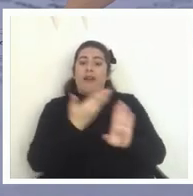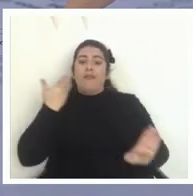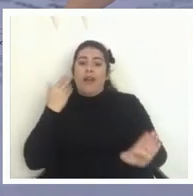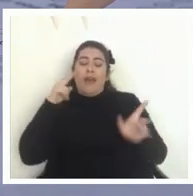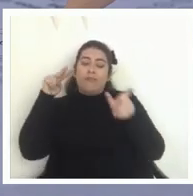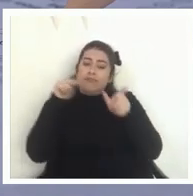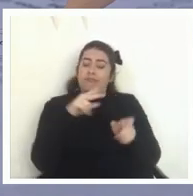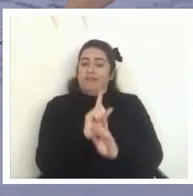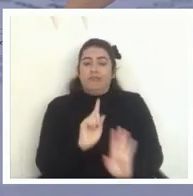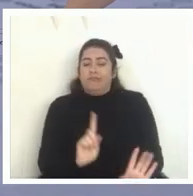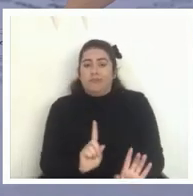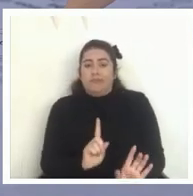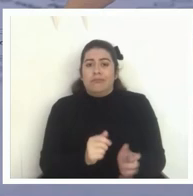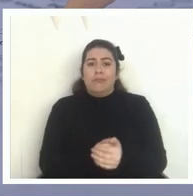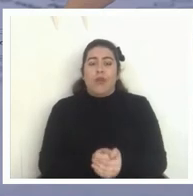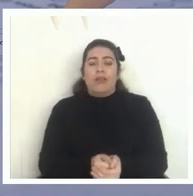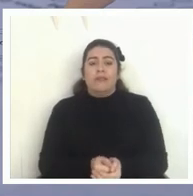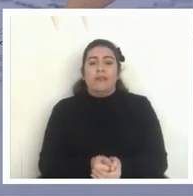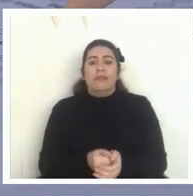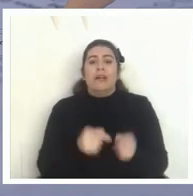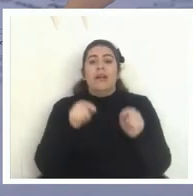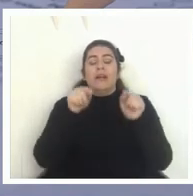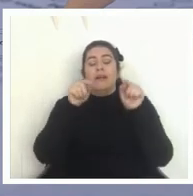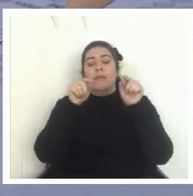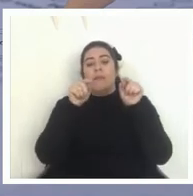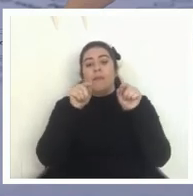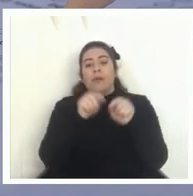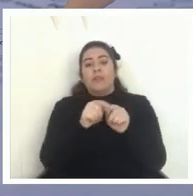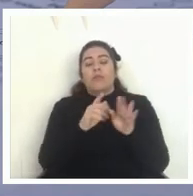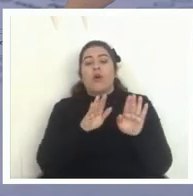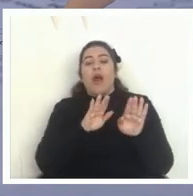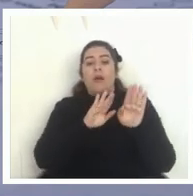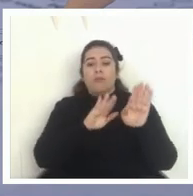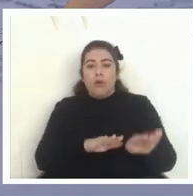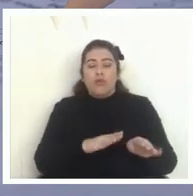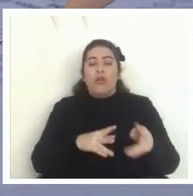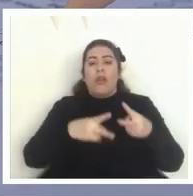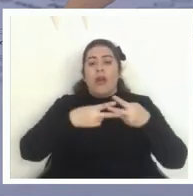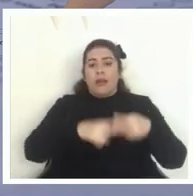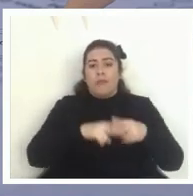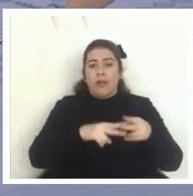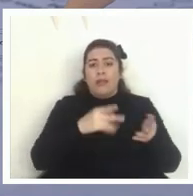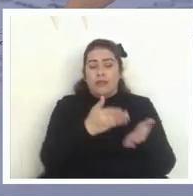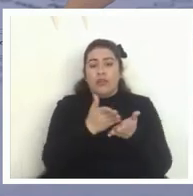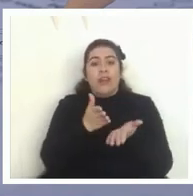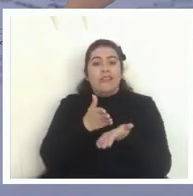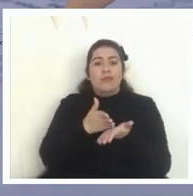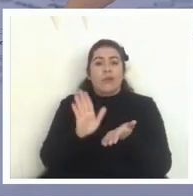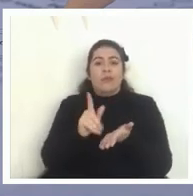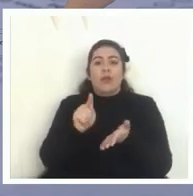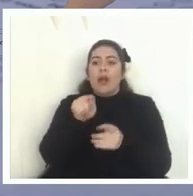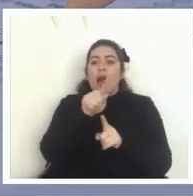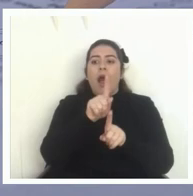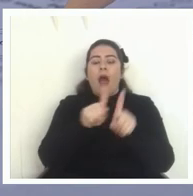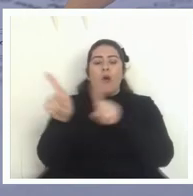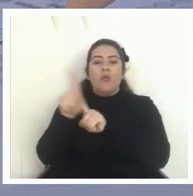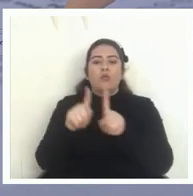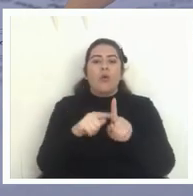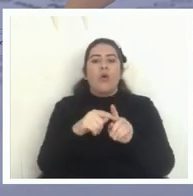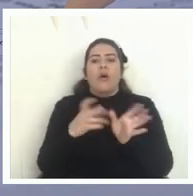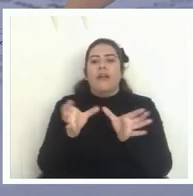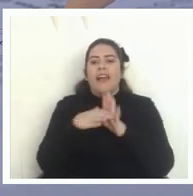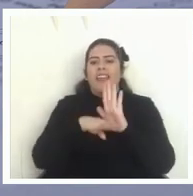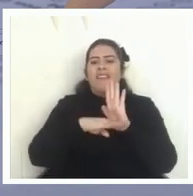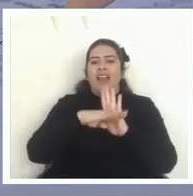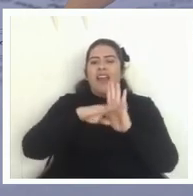debemos forzar herramientas que faciliten la focalización y el apoyo sin excluir a los que no están clasificados en los niveles más bajos hoy día tenemos un